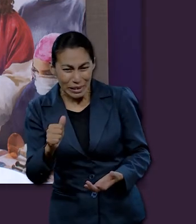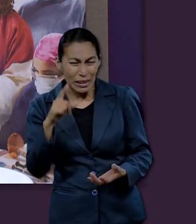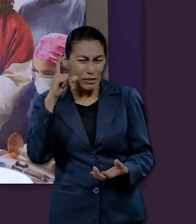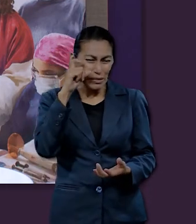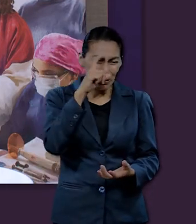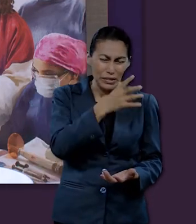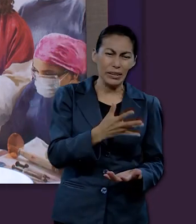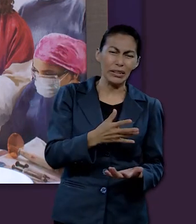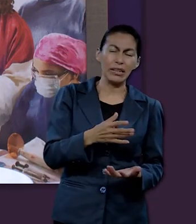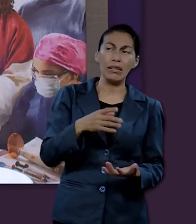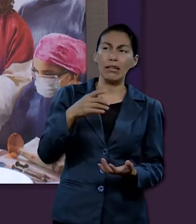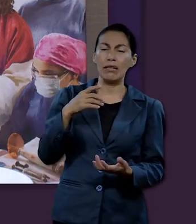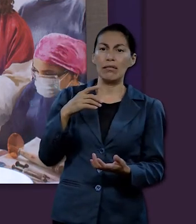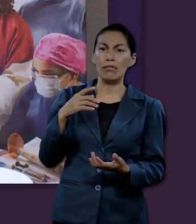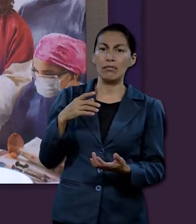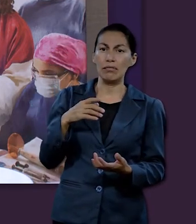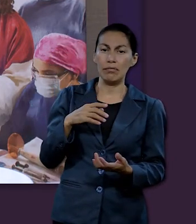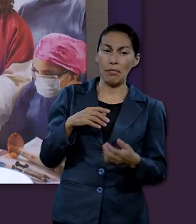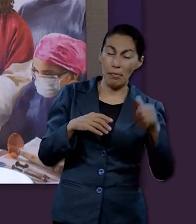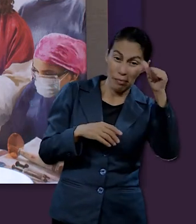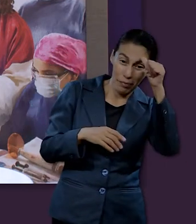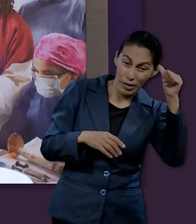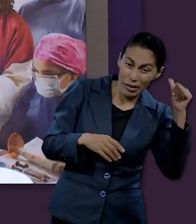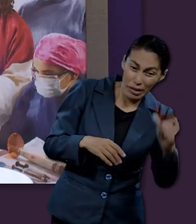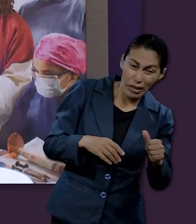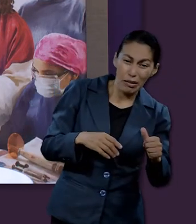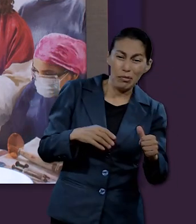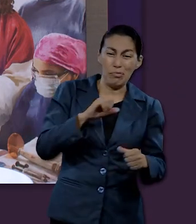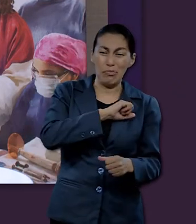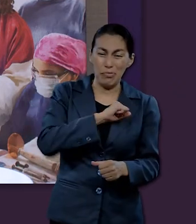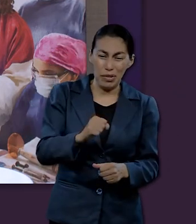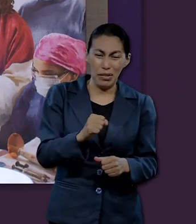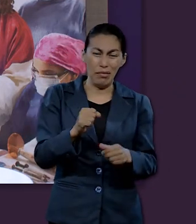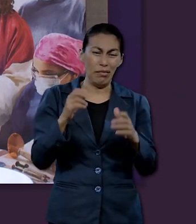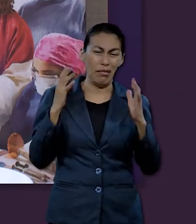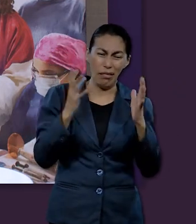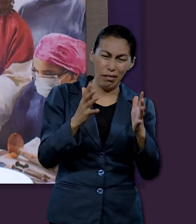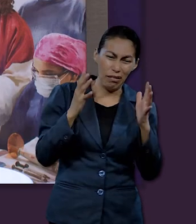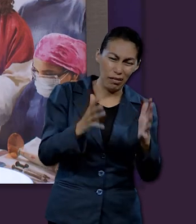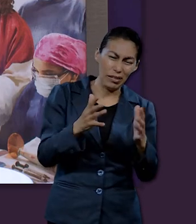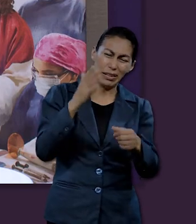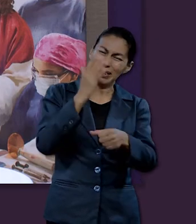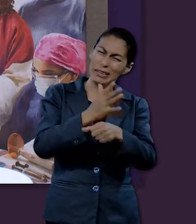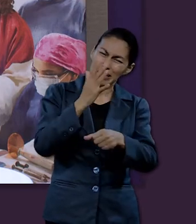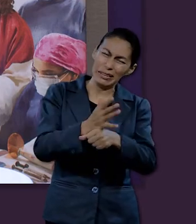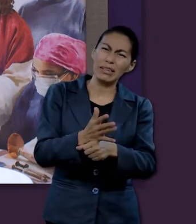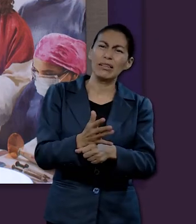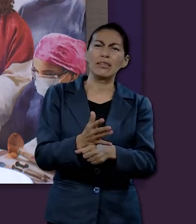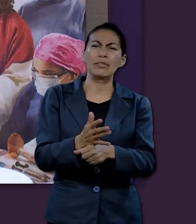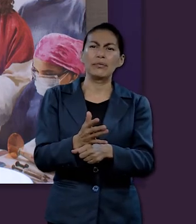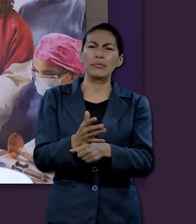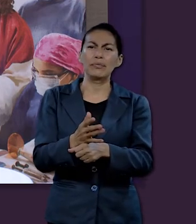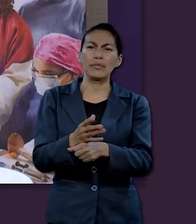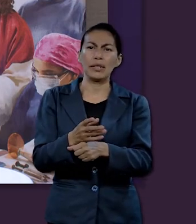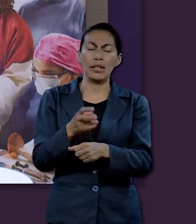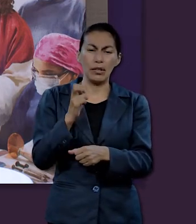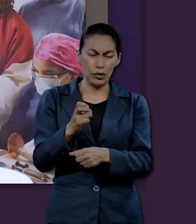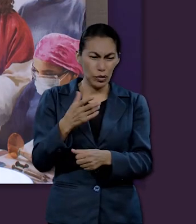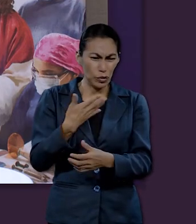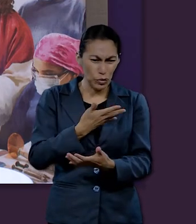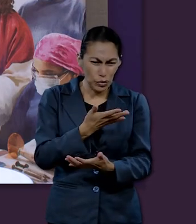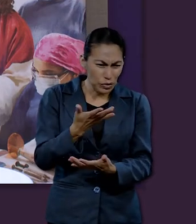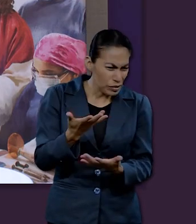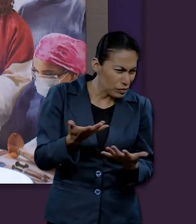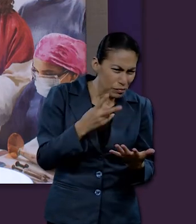todas las piezas de este hermoso rompecabezas, nos damos cuenta de que es un Padre amoroso, que está dispuesto a